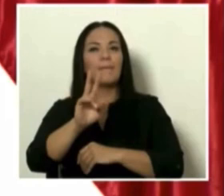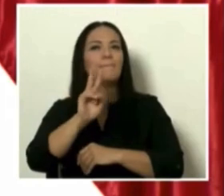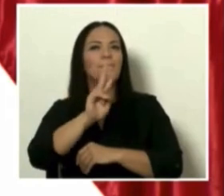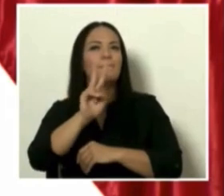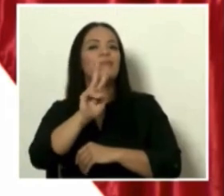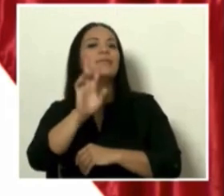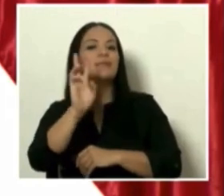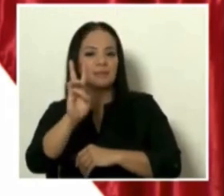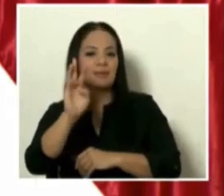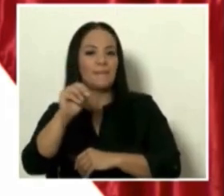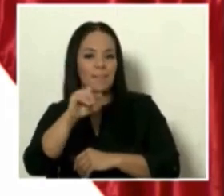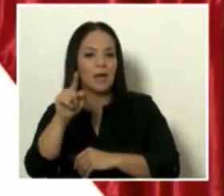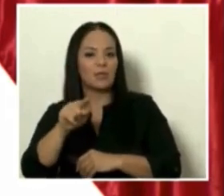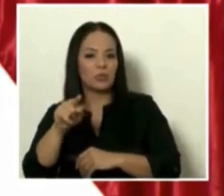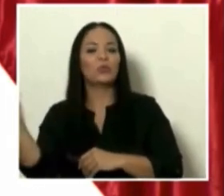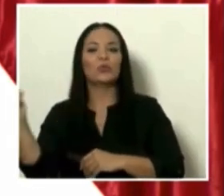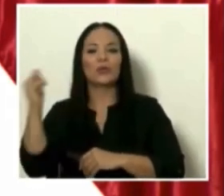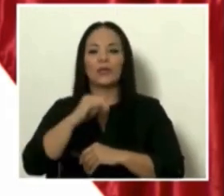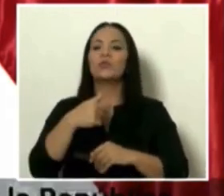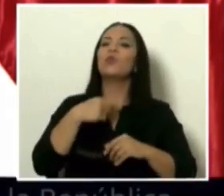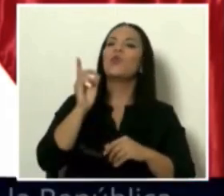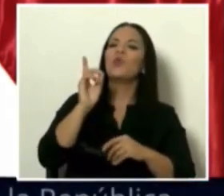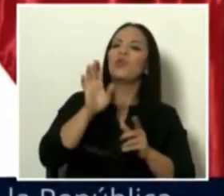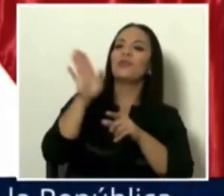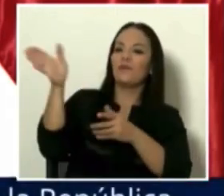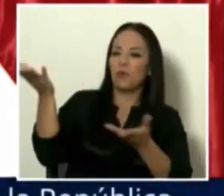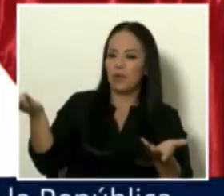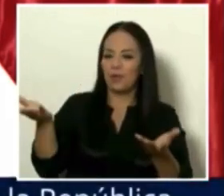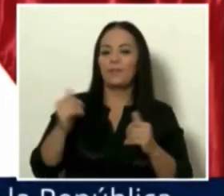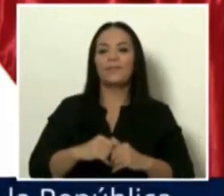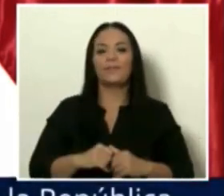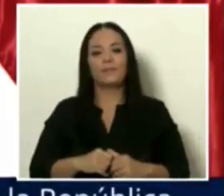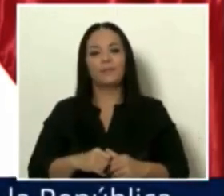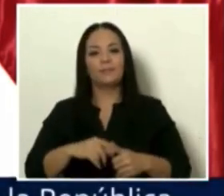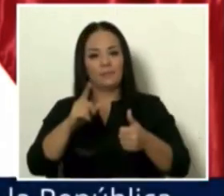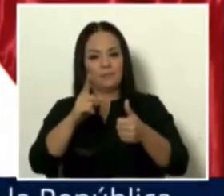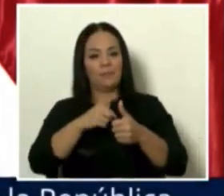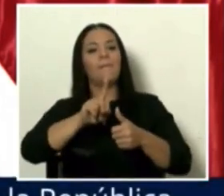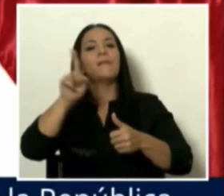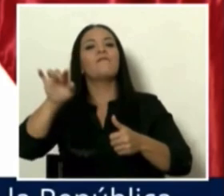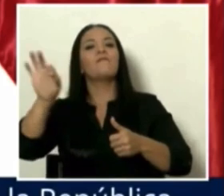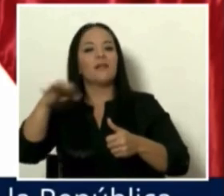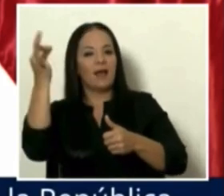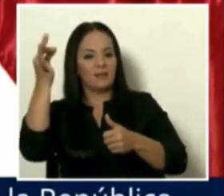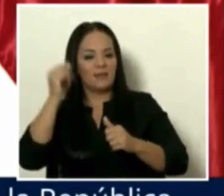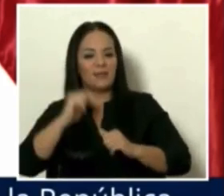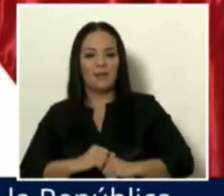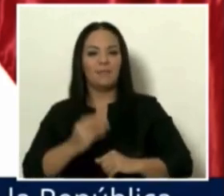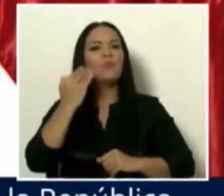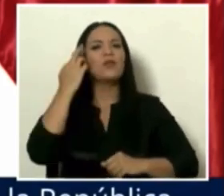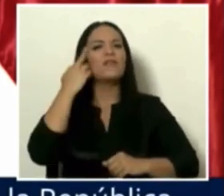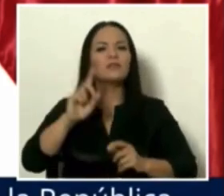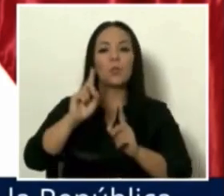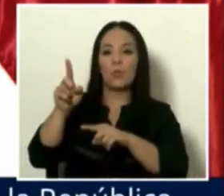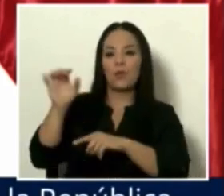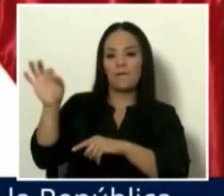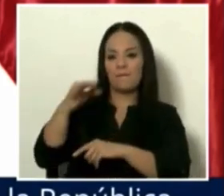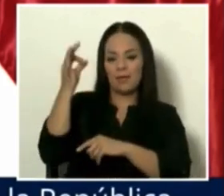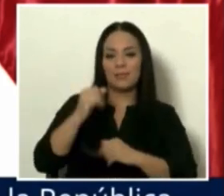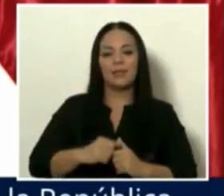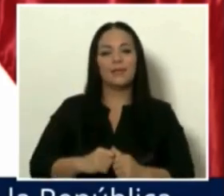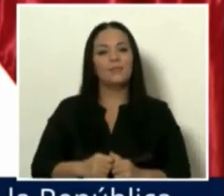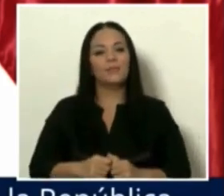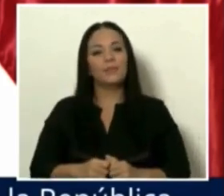de marzo. ¿A dónde voy? Voy a Francia. ¿Por qué voy a Francia? Porque el presidente